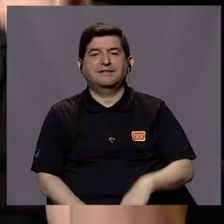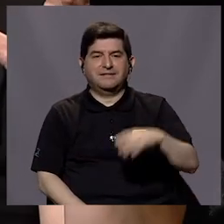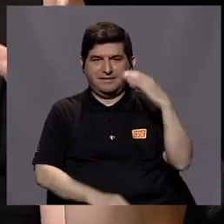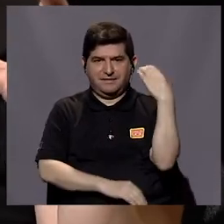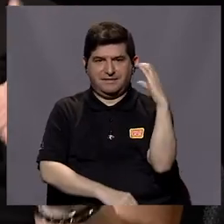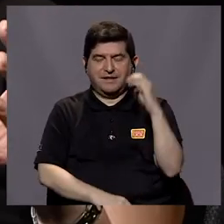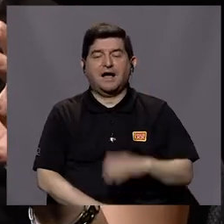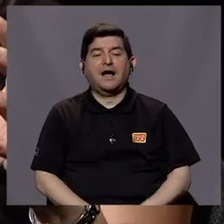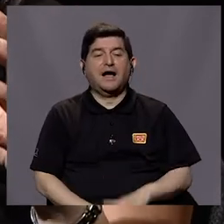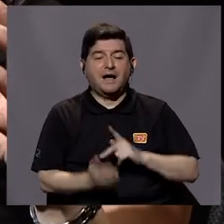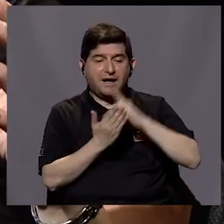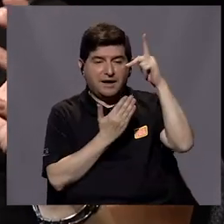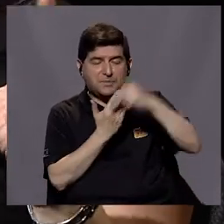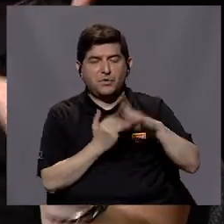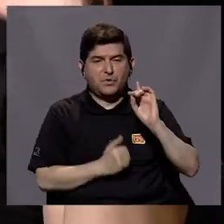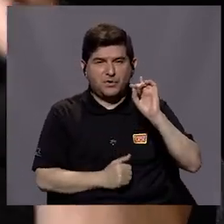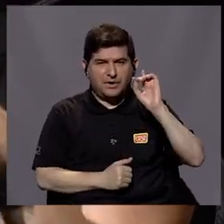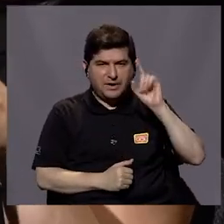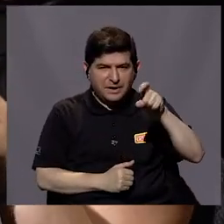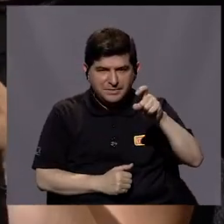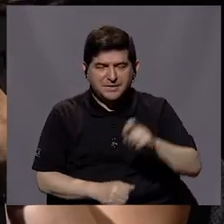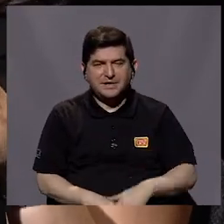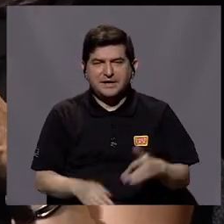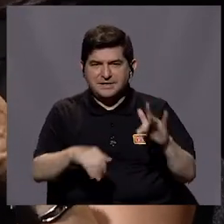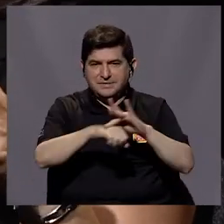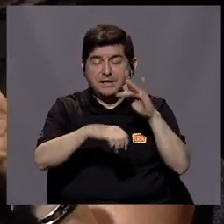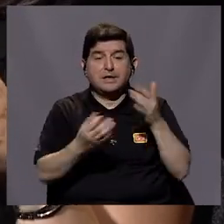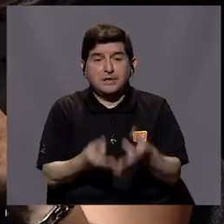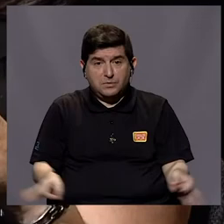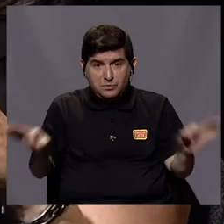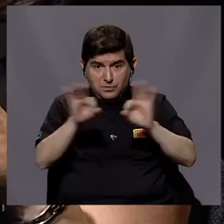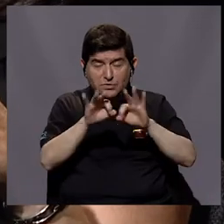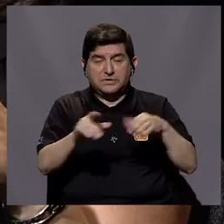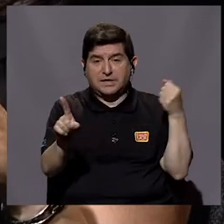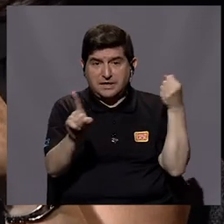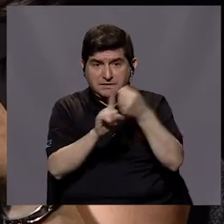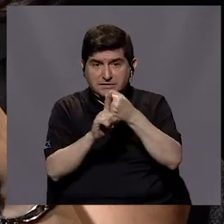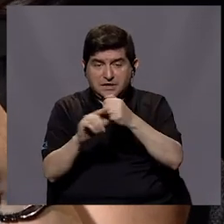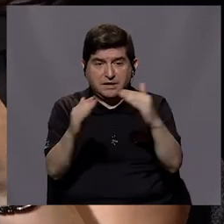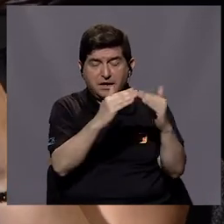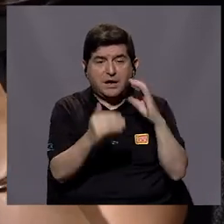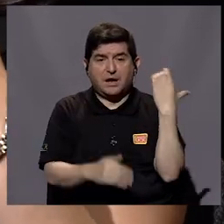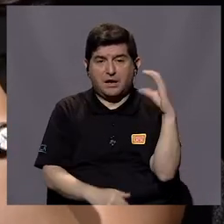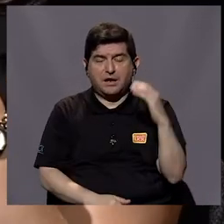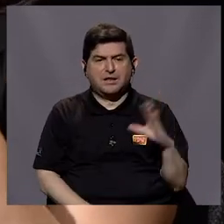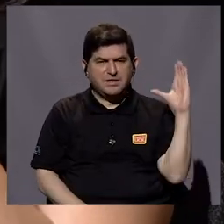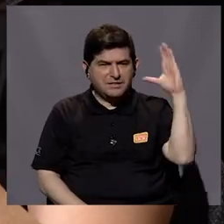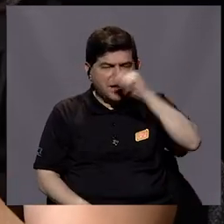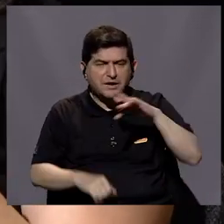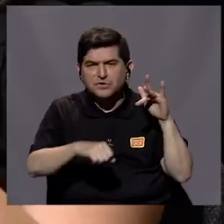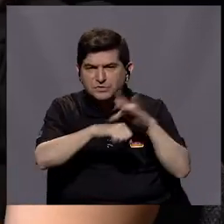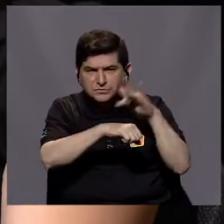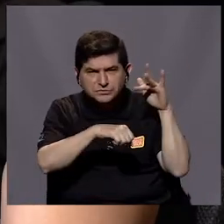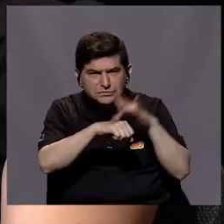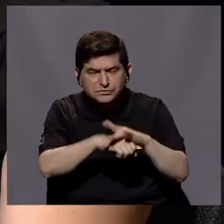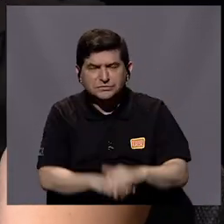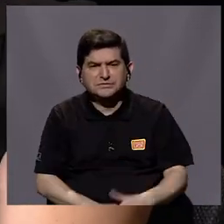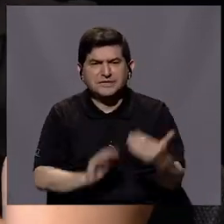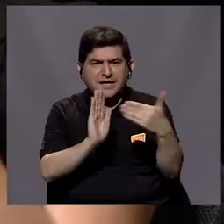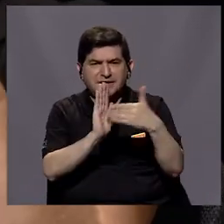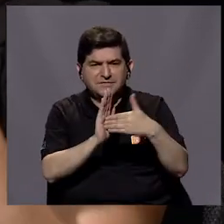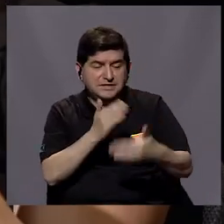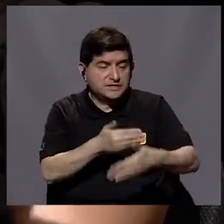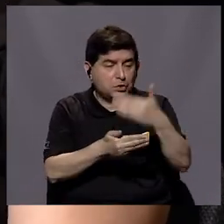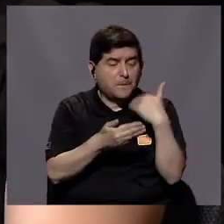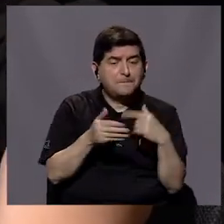un programa de detección temprana eso tuvo un impacto muy importante en la población de Cartago porque permitió la detección temprana de